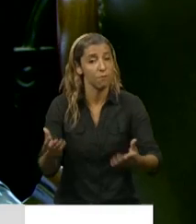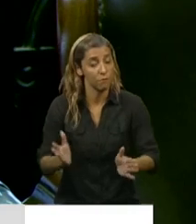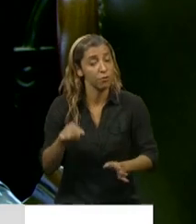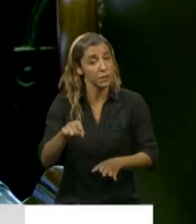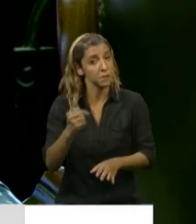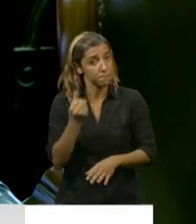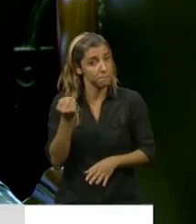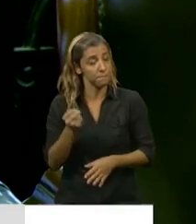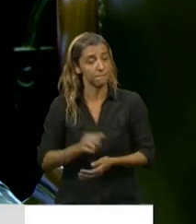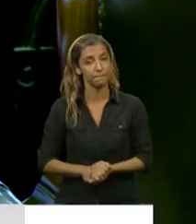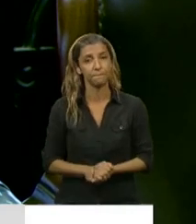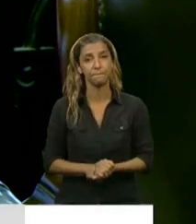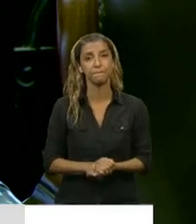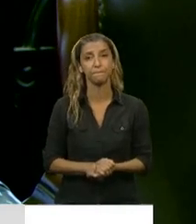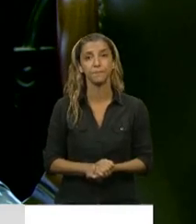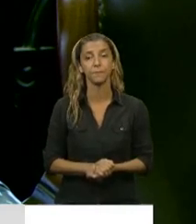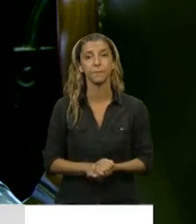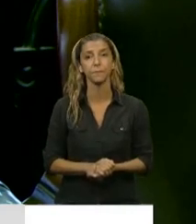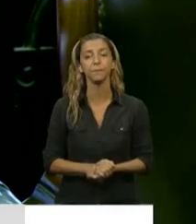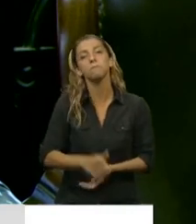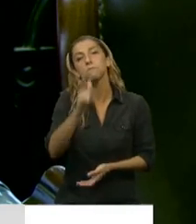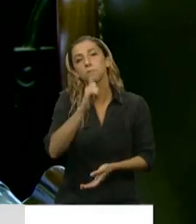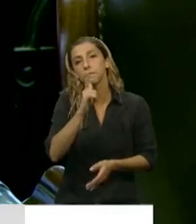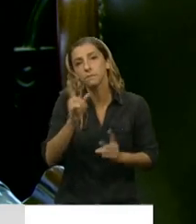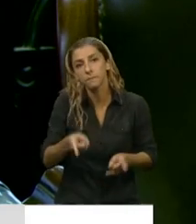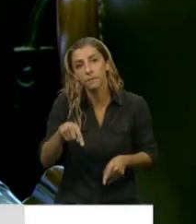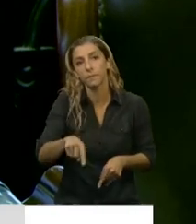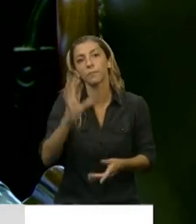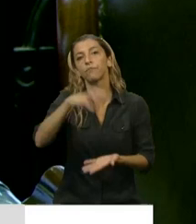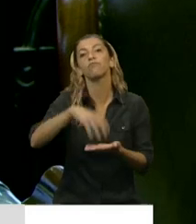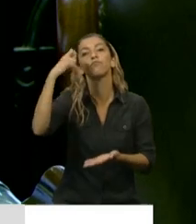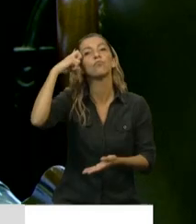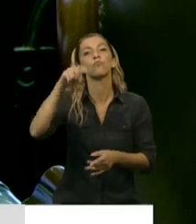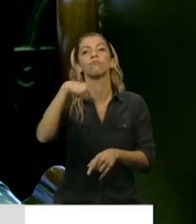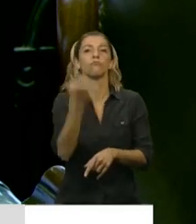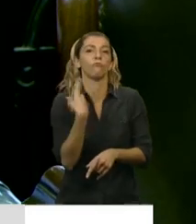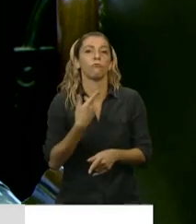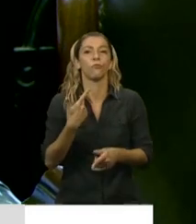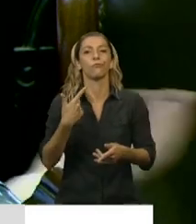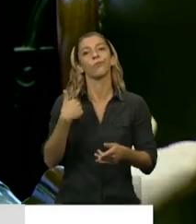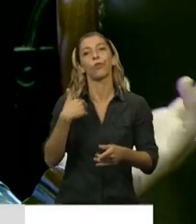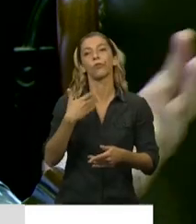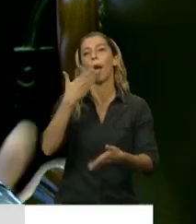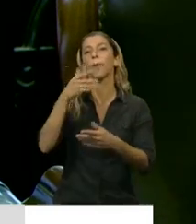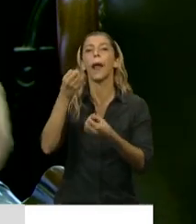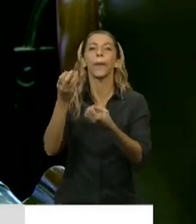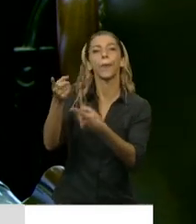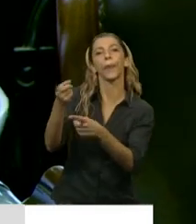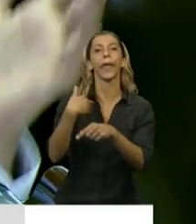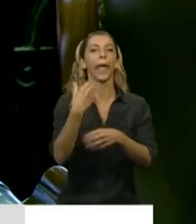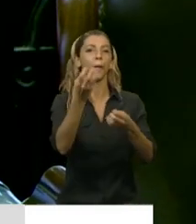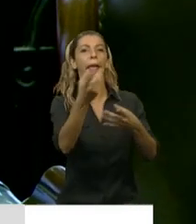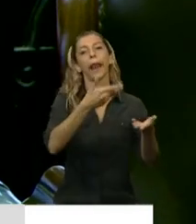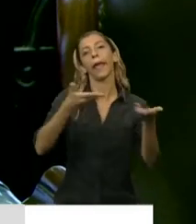Y después quiero... Me parece que también el Congreso no es un lugar para venir a florearnos entre nosotros, sino juntamos antes, después,